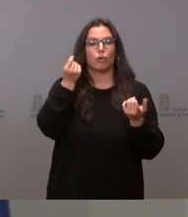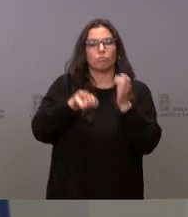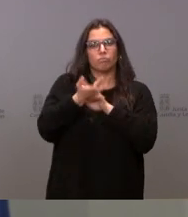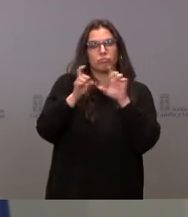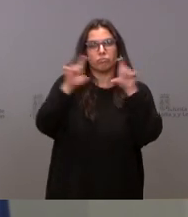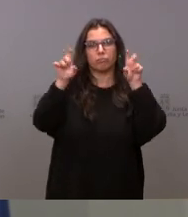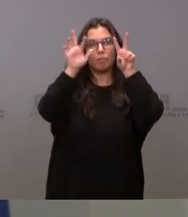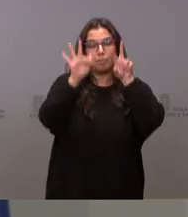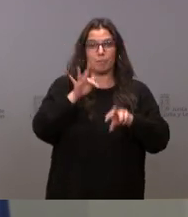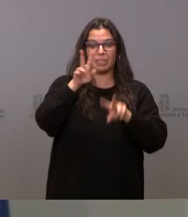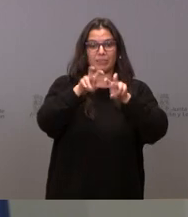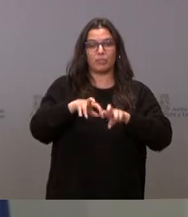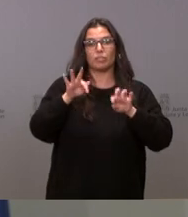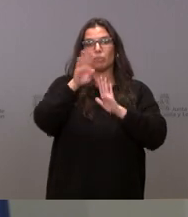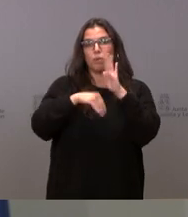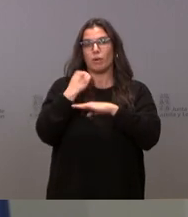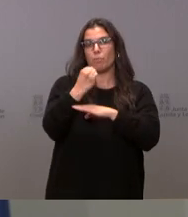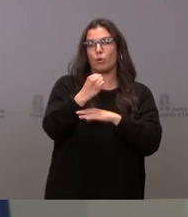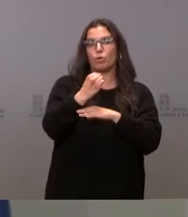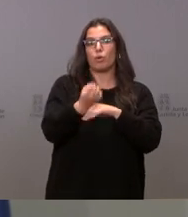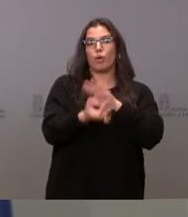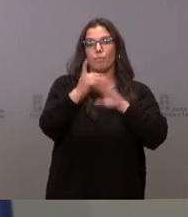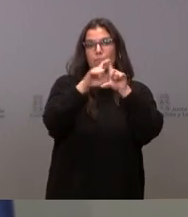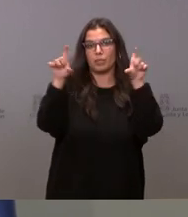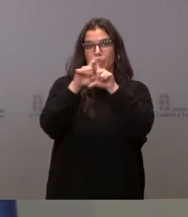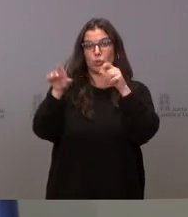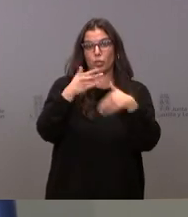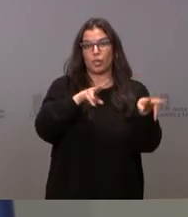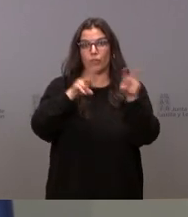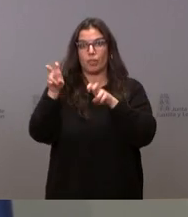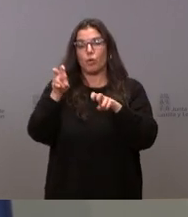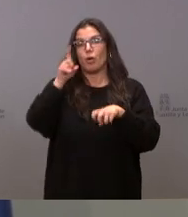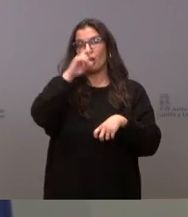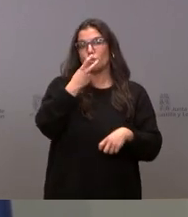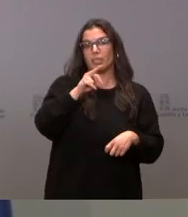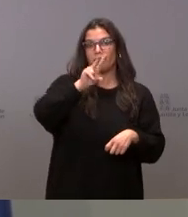Programa de Apoyo al Emprendimiento Innovador 2021-2024.